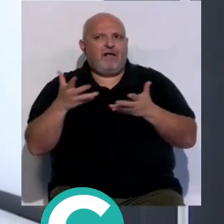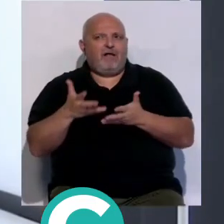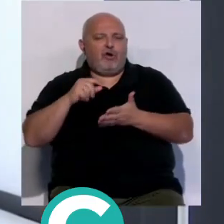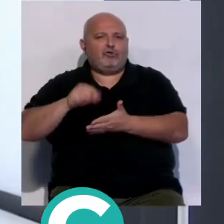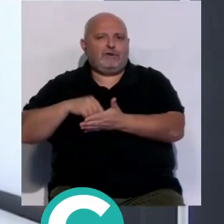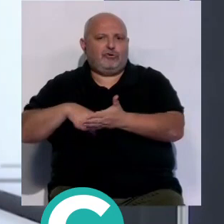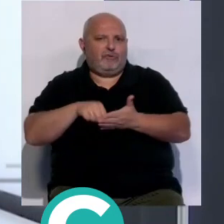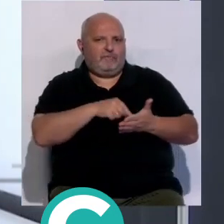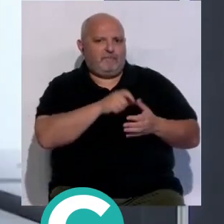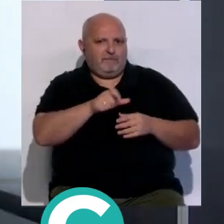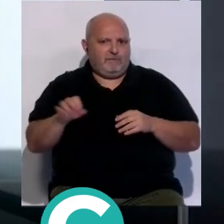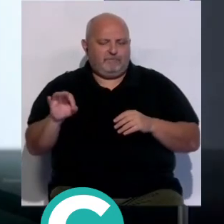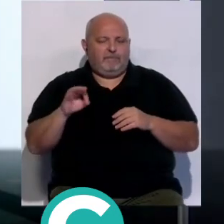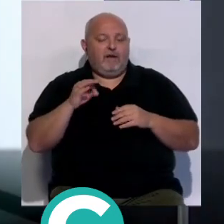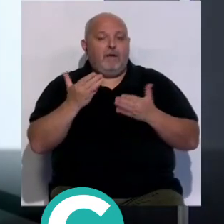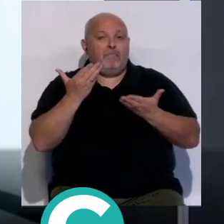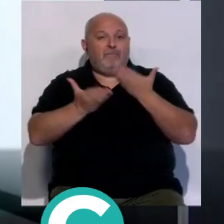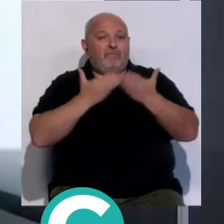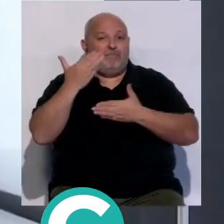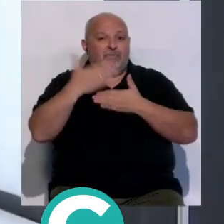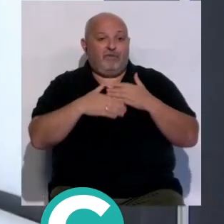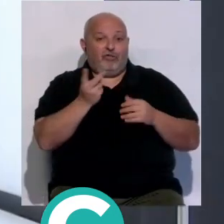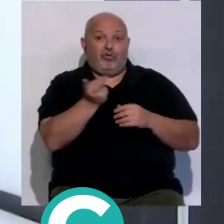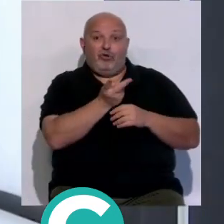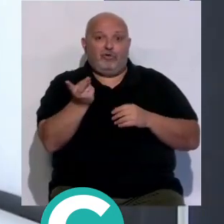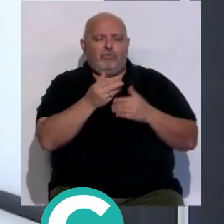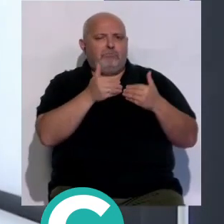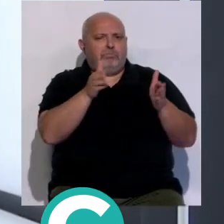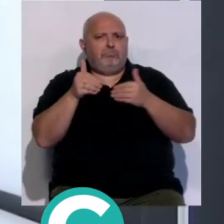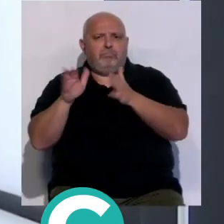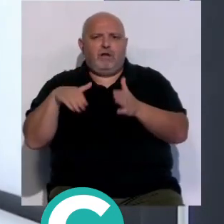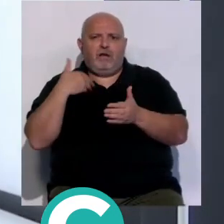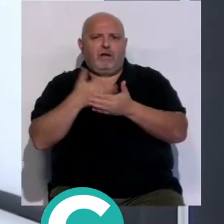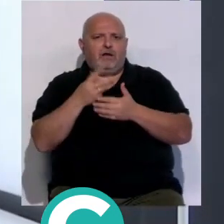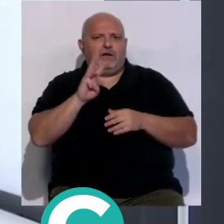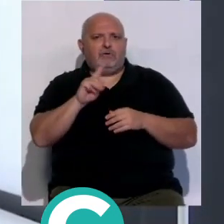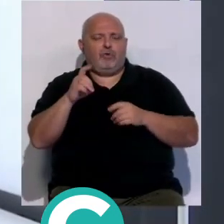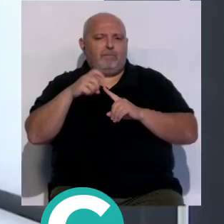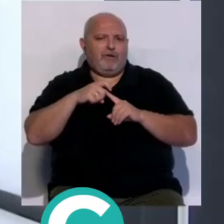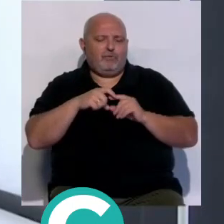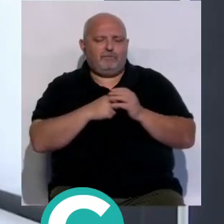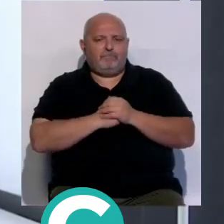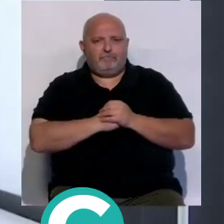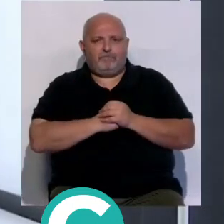contrataciones el plazo de solicitudes en ambas líneas permanecerá abierto hasta el 31 de mayo